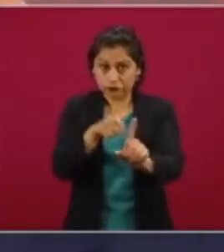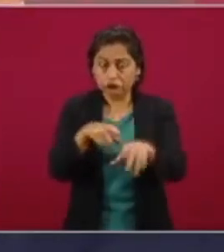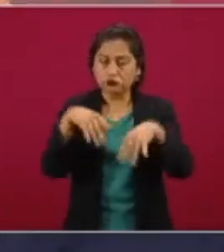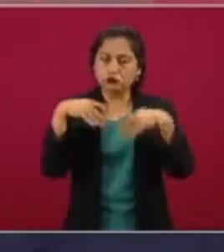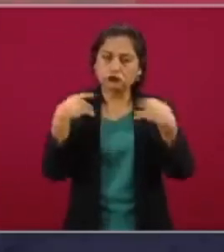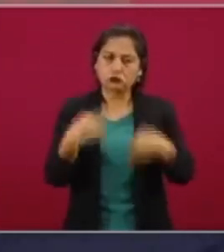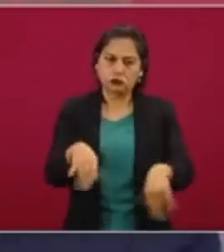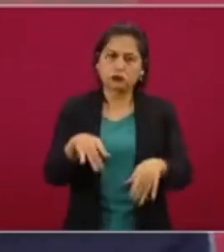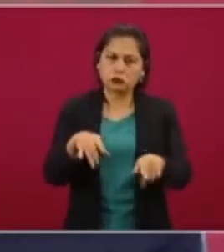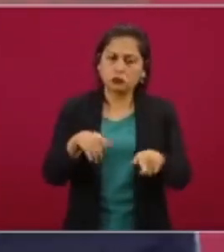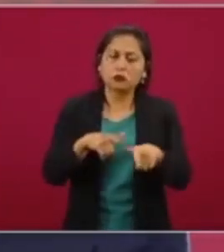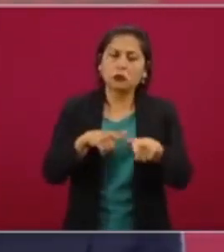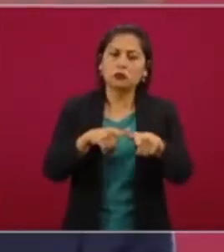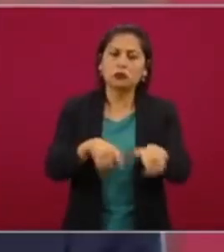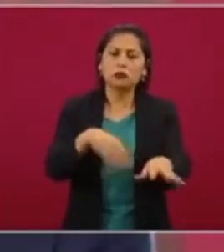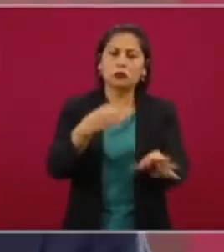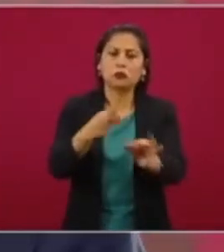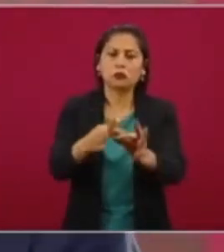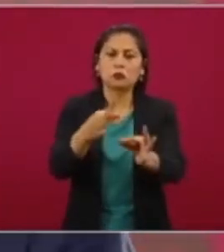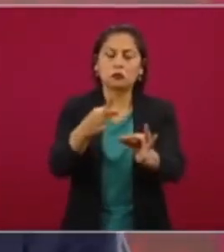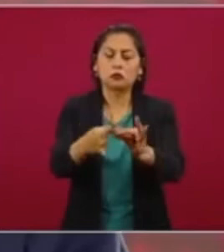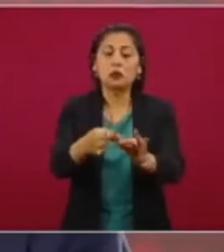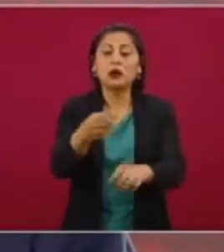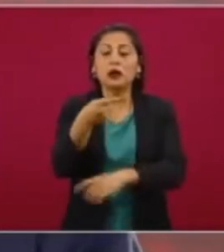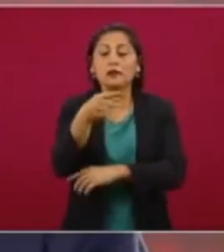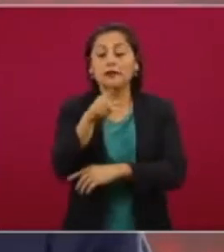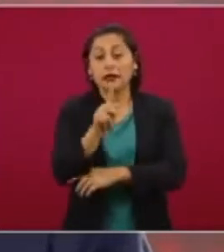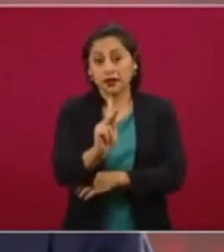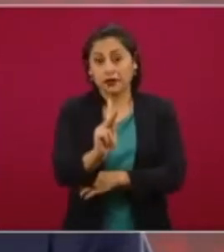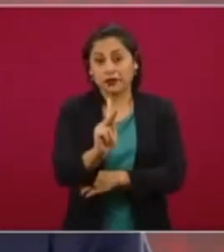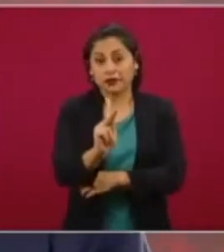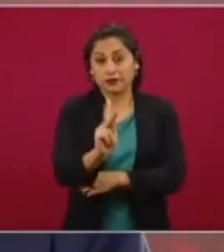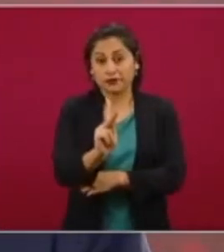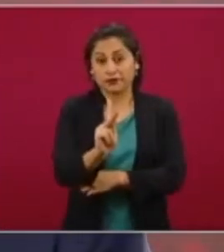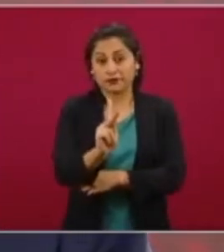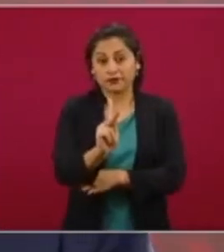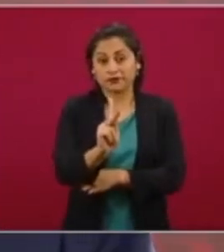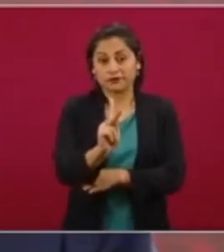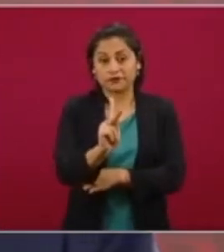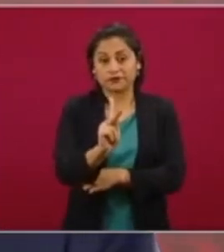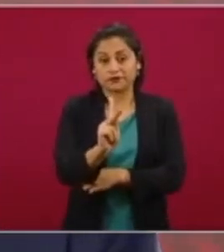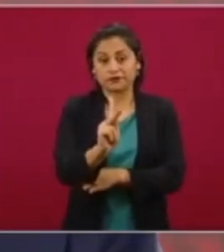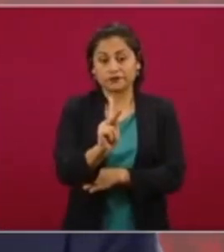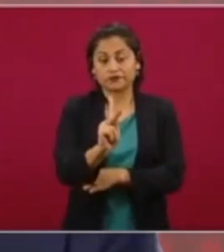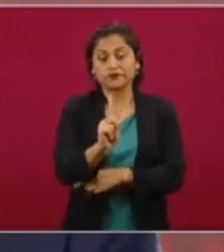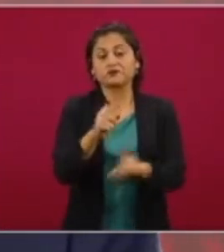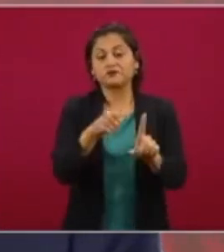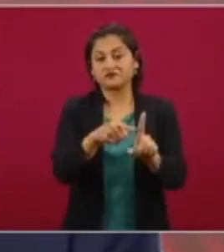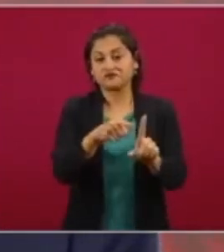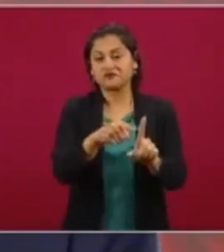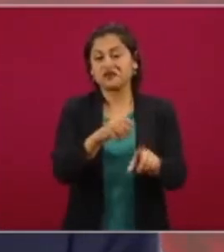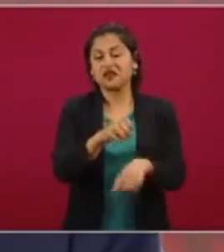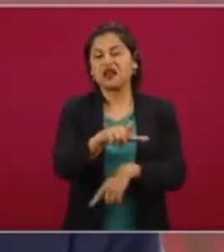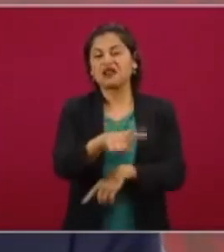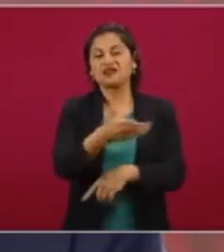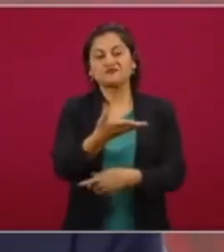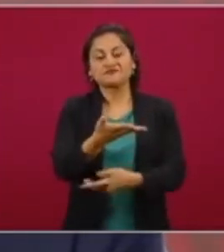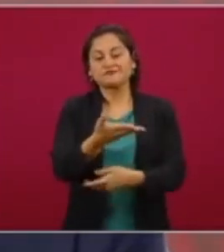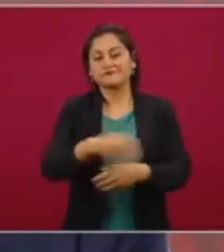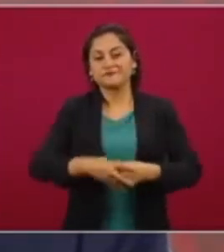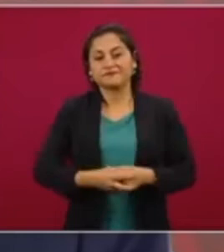no entendió, a pesar de